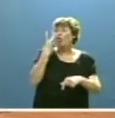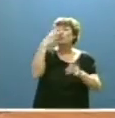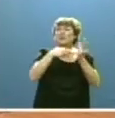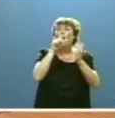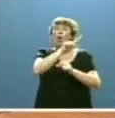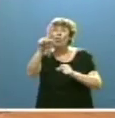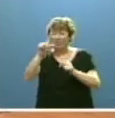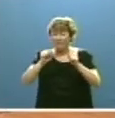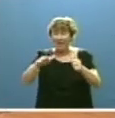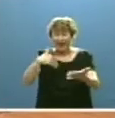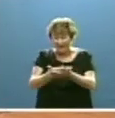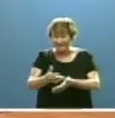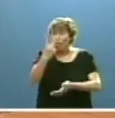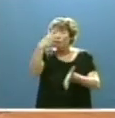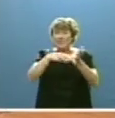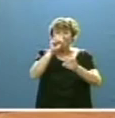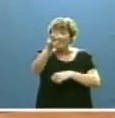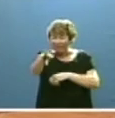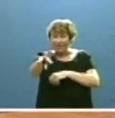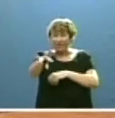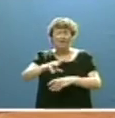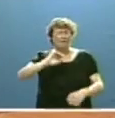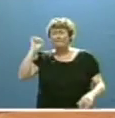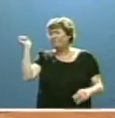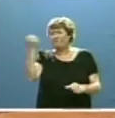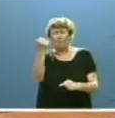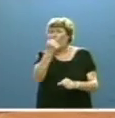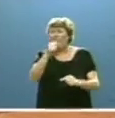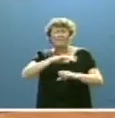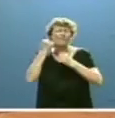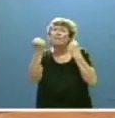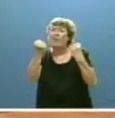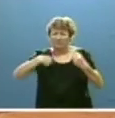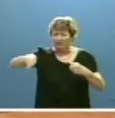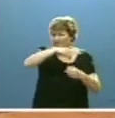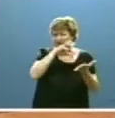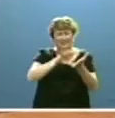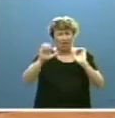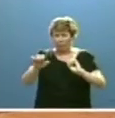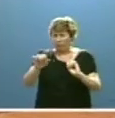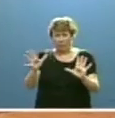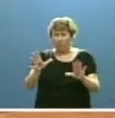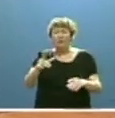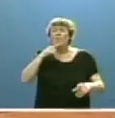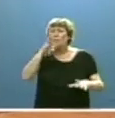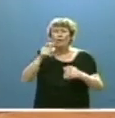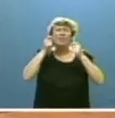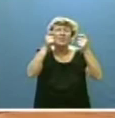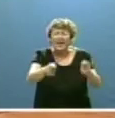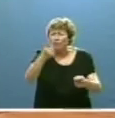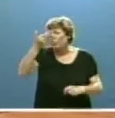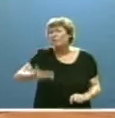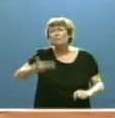y prolongada hasta 2013, golpeó muy fuerte a nuestra comunidad, provocando sobre todo un